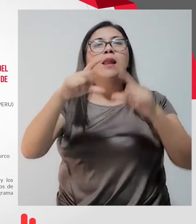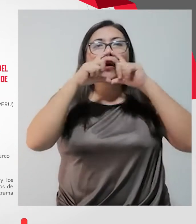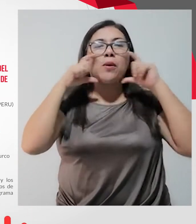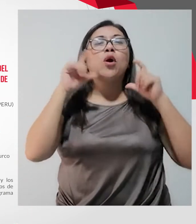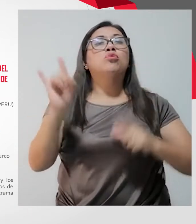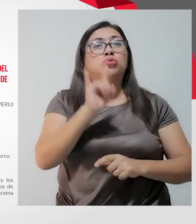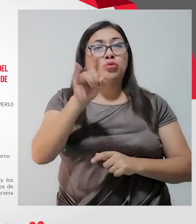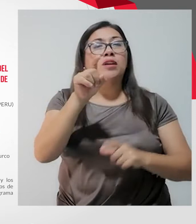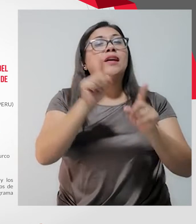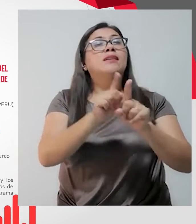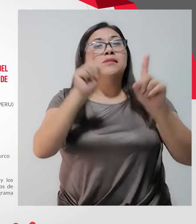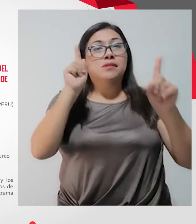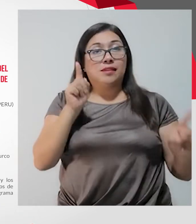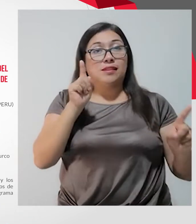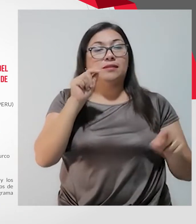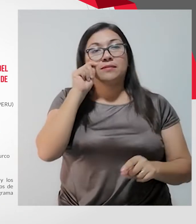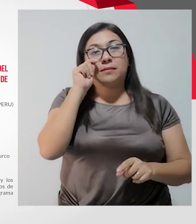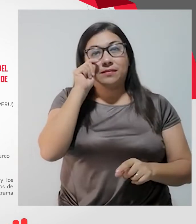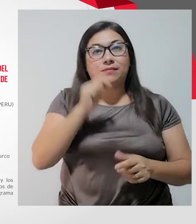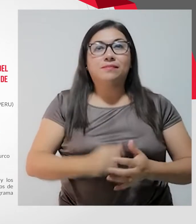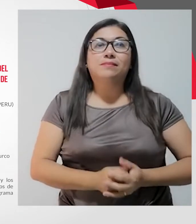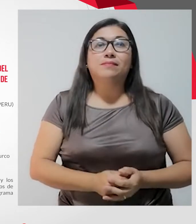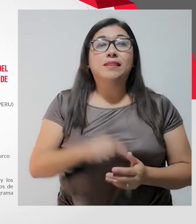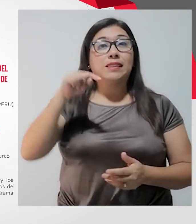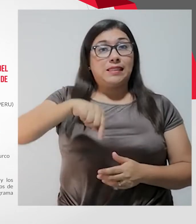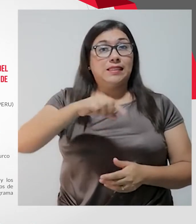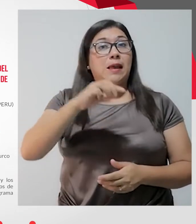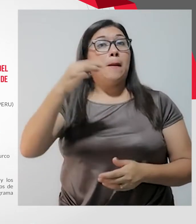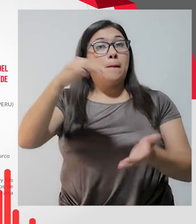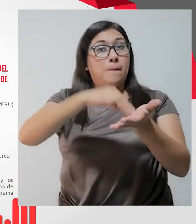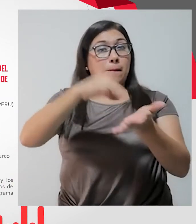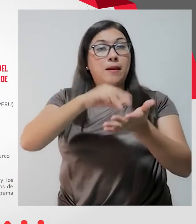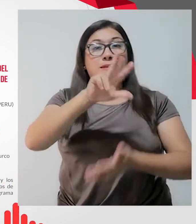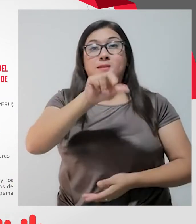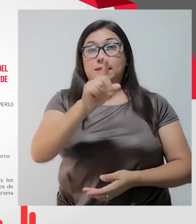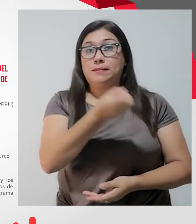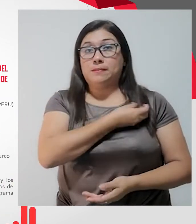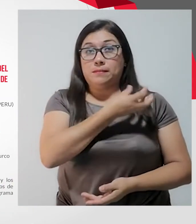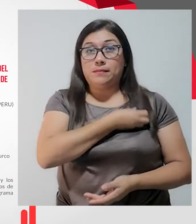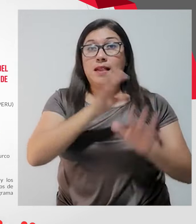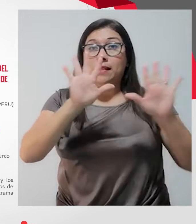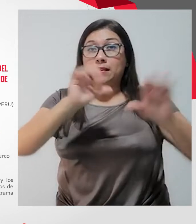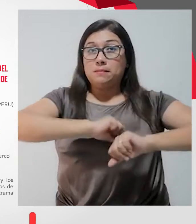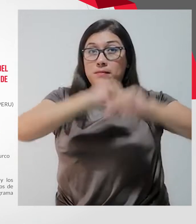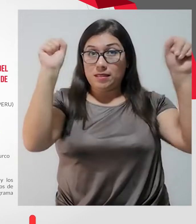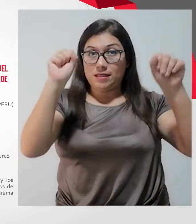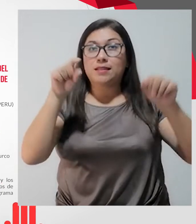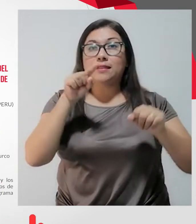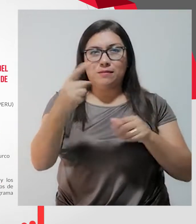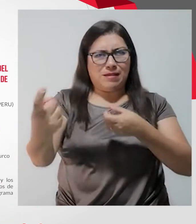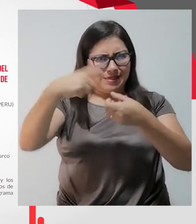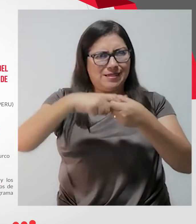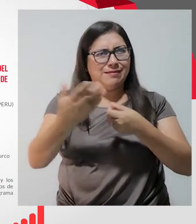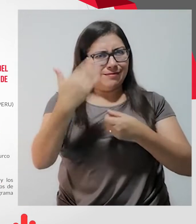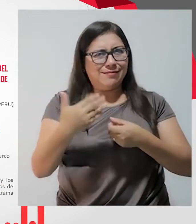mascarilla y conservar la distancia social. Este martes 31 de mayo, a las 10 de la mañana,